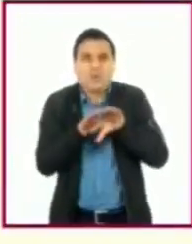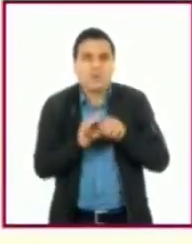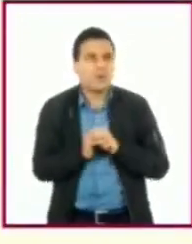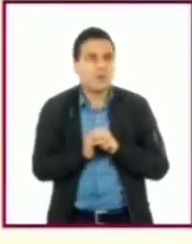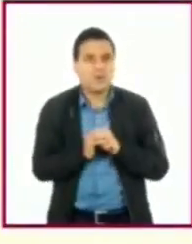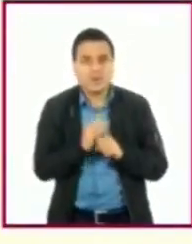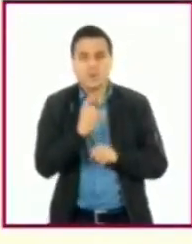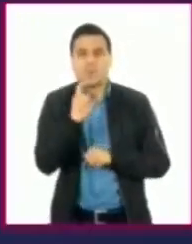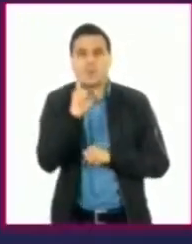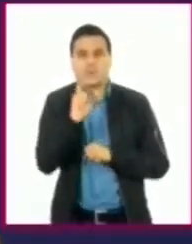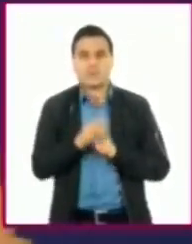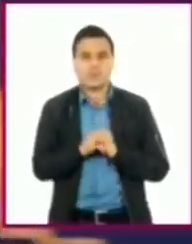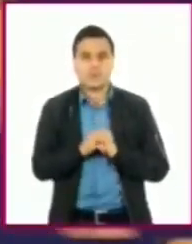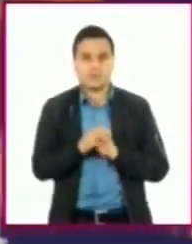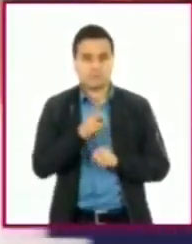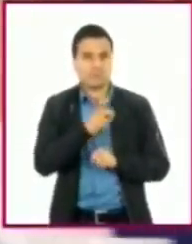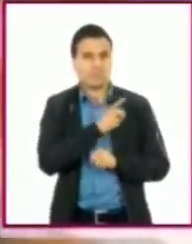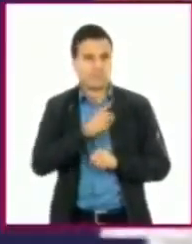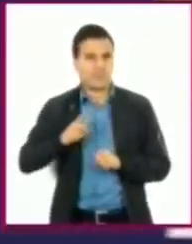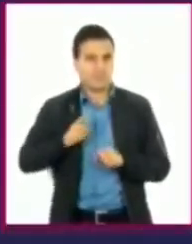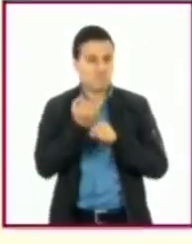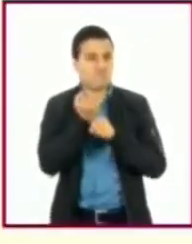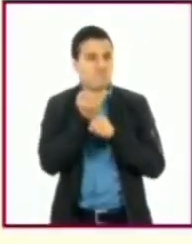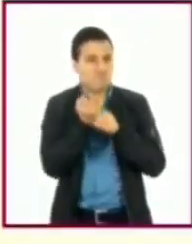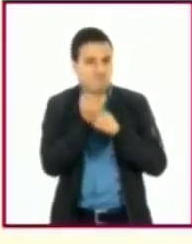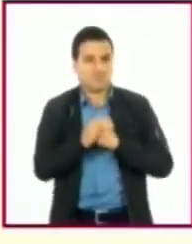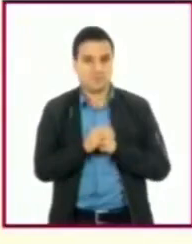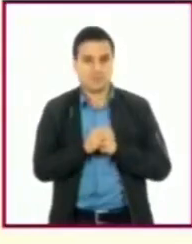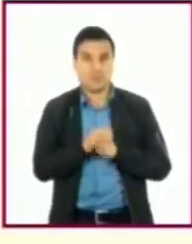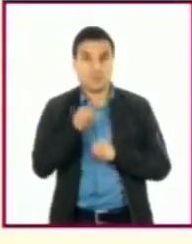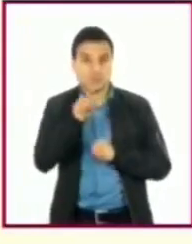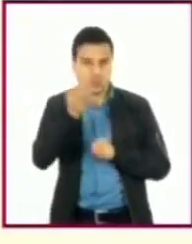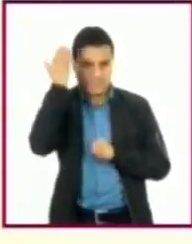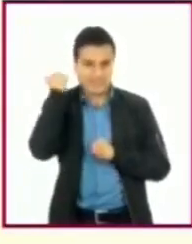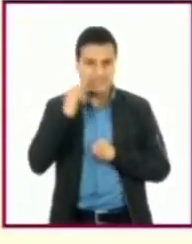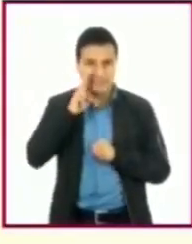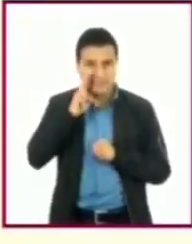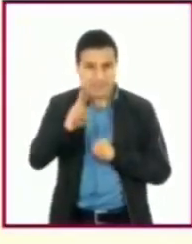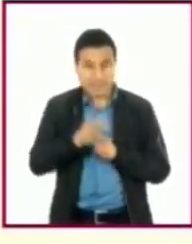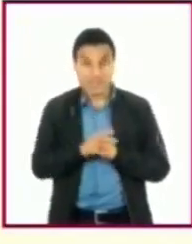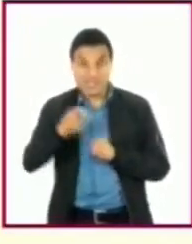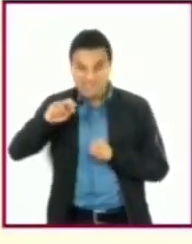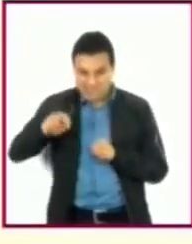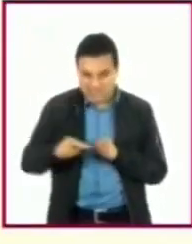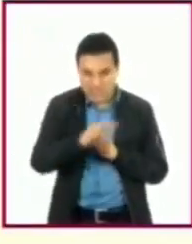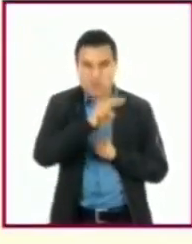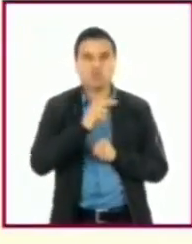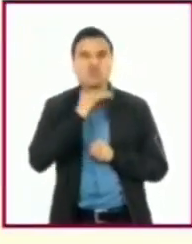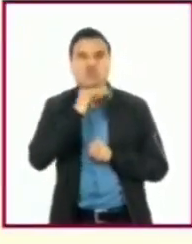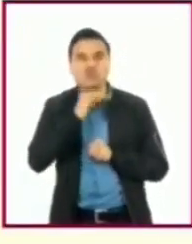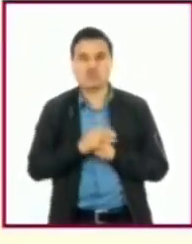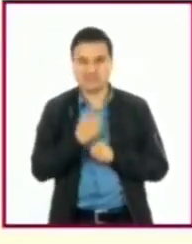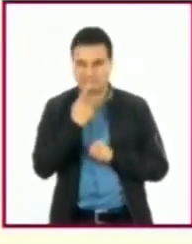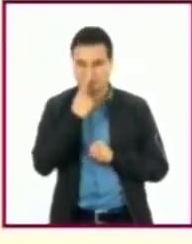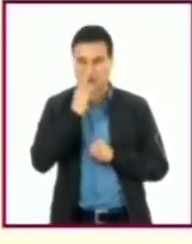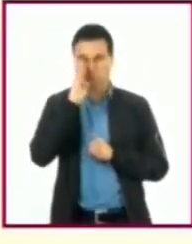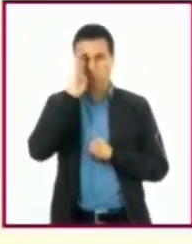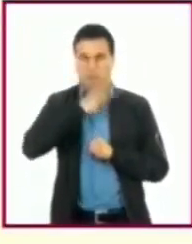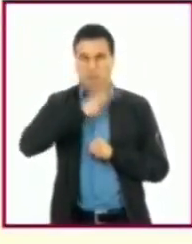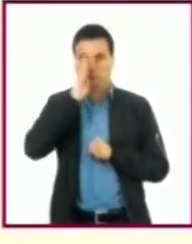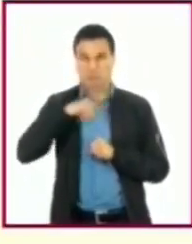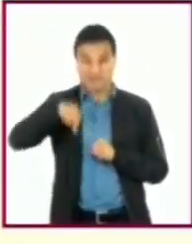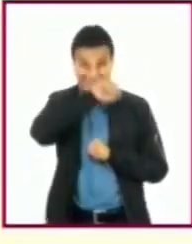Eso hay que investigarlo. ¿Te ha tocado ver ríos en los que corre el agua muy sucia y con olor muy desagradable?